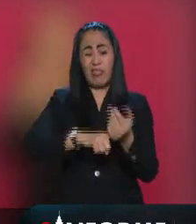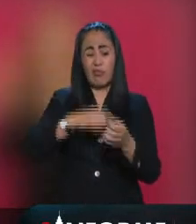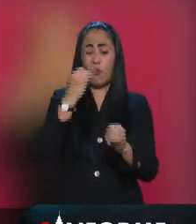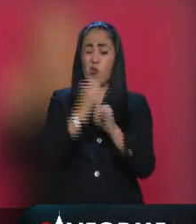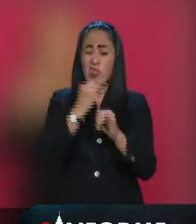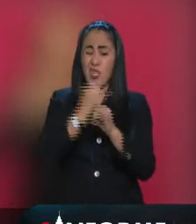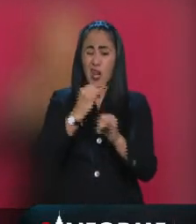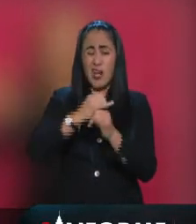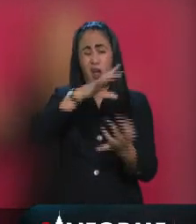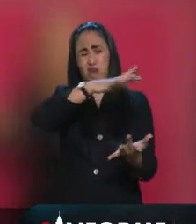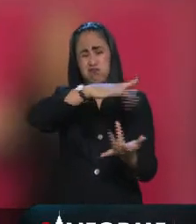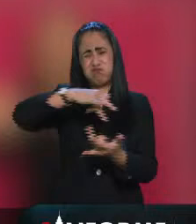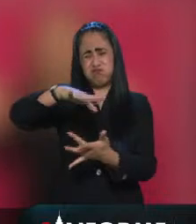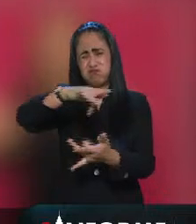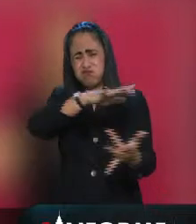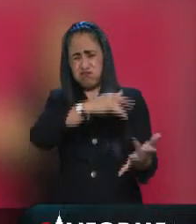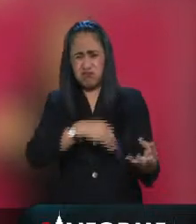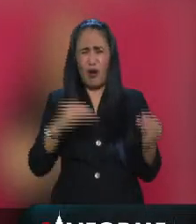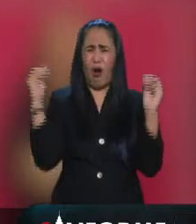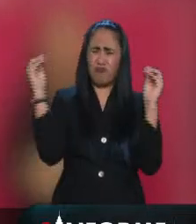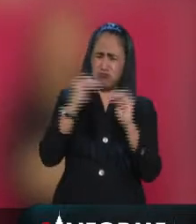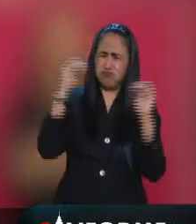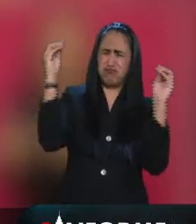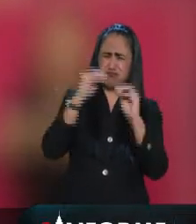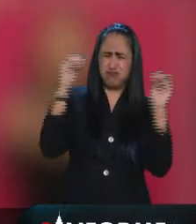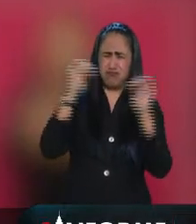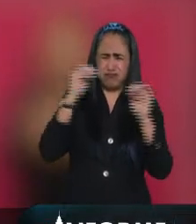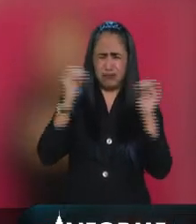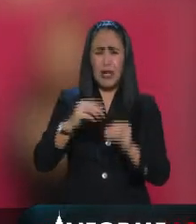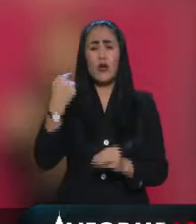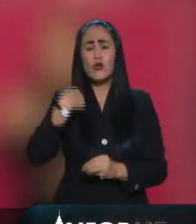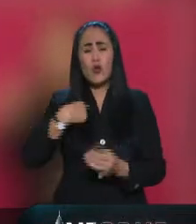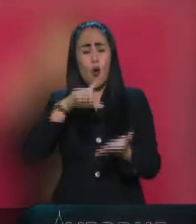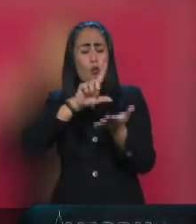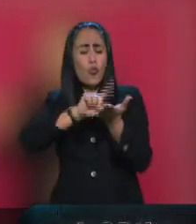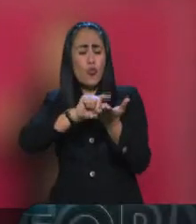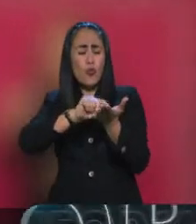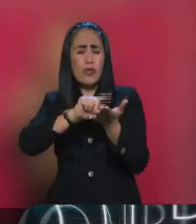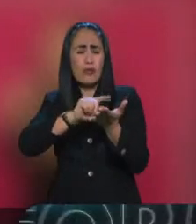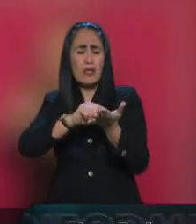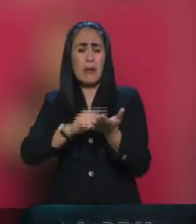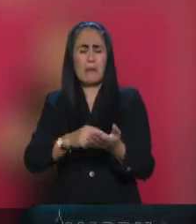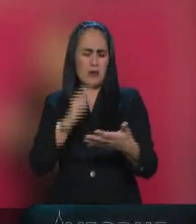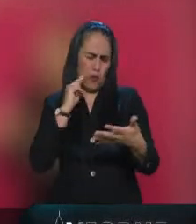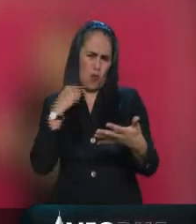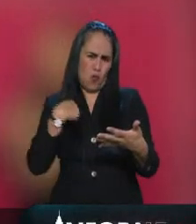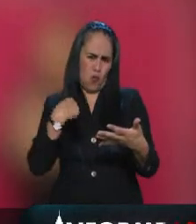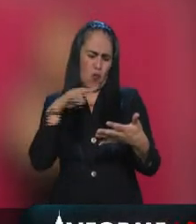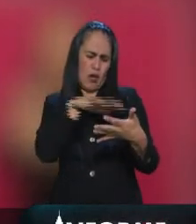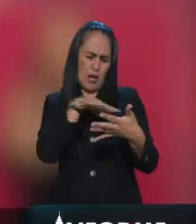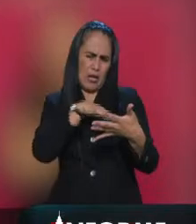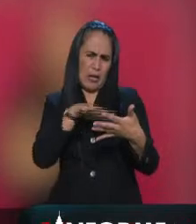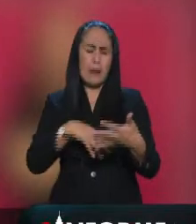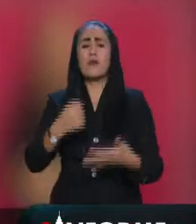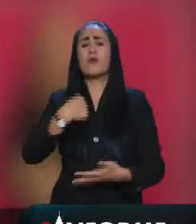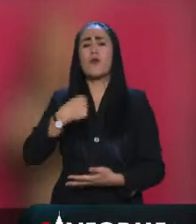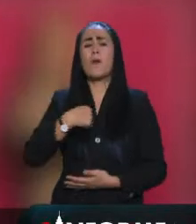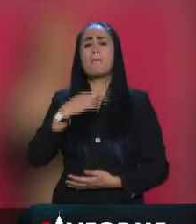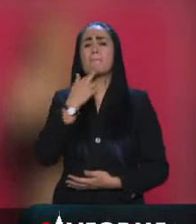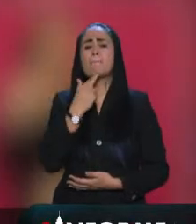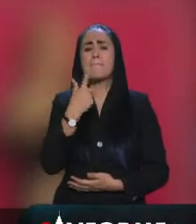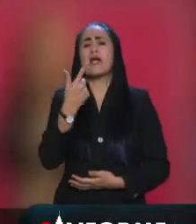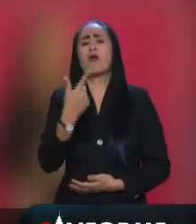leer un Twitter que decía prefiero inyectarme ácido muriático